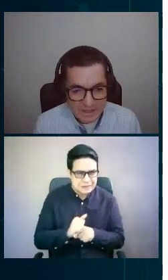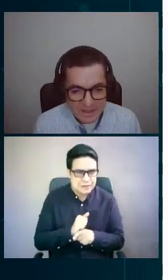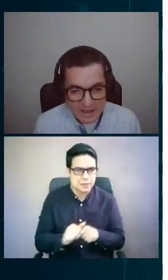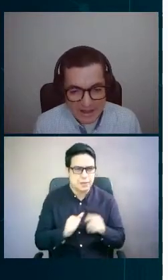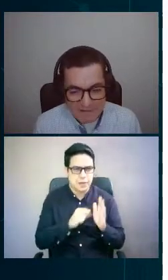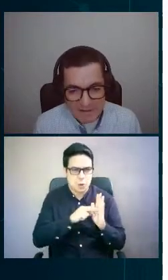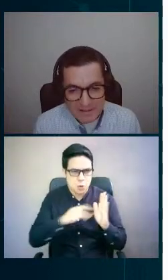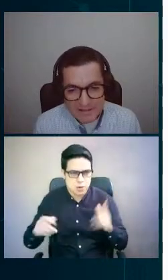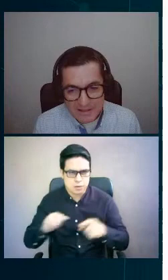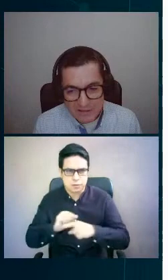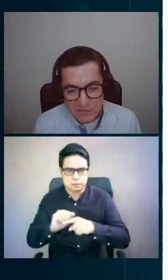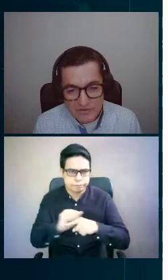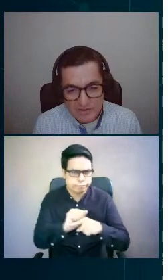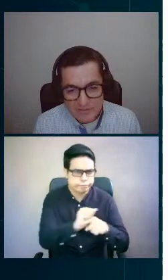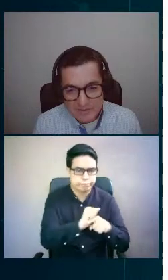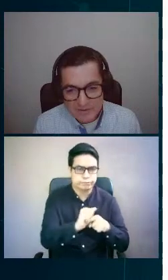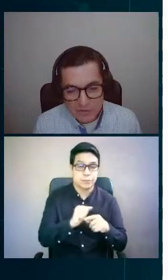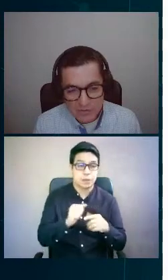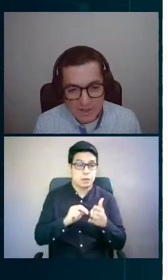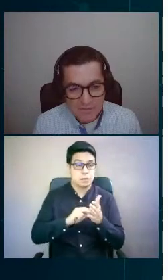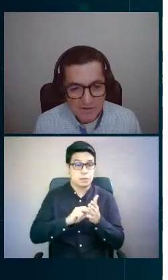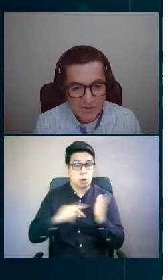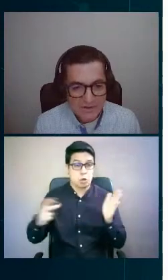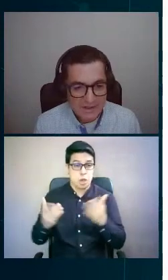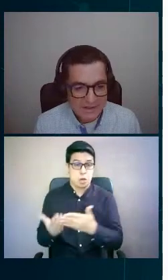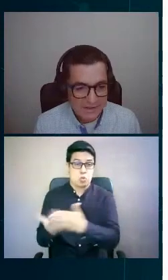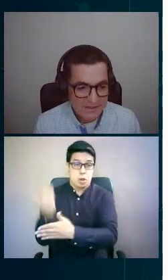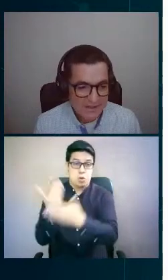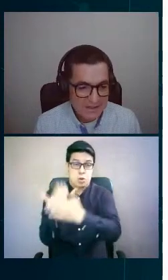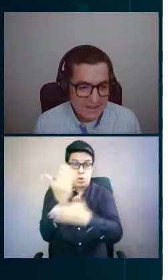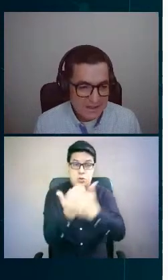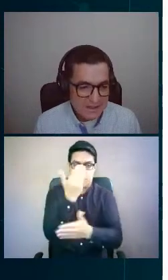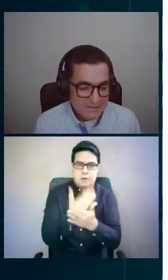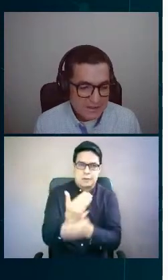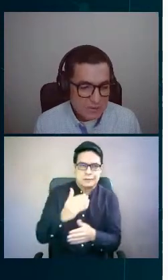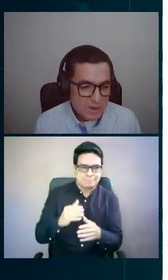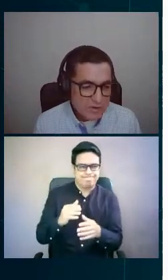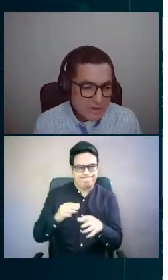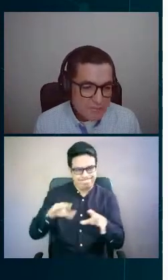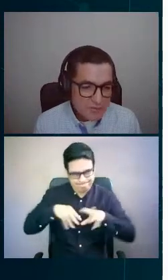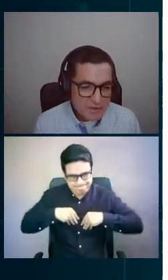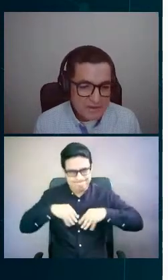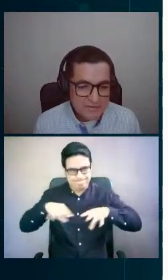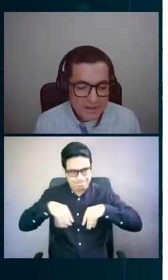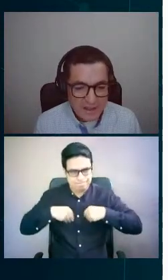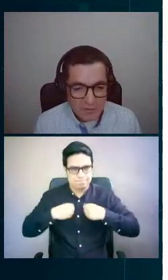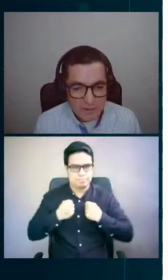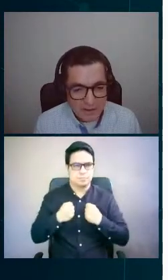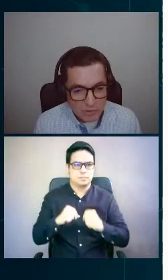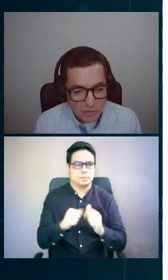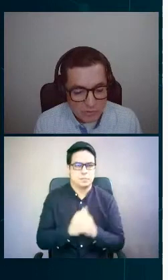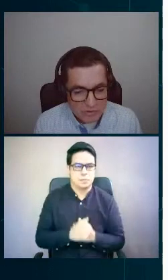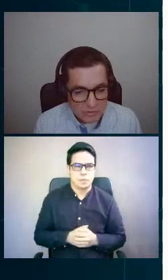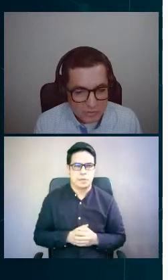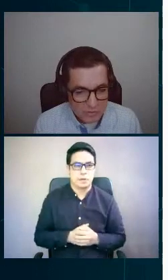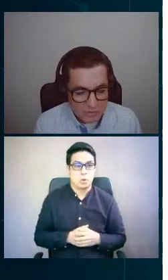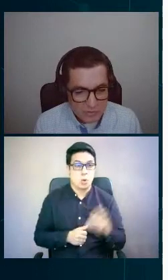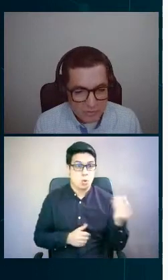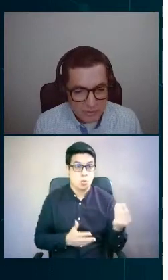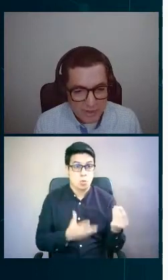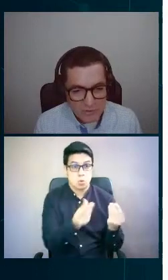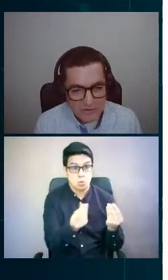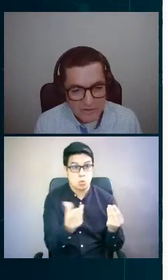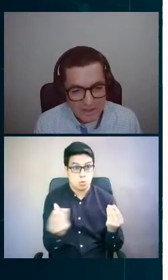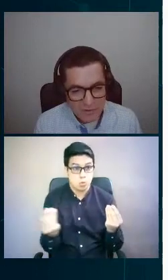a nivel de estos sistemas de tecnología de medición inteligente. Dentro de los equipos que se instalaron para todo nuestro